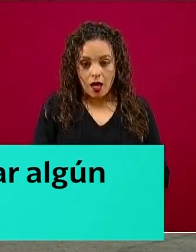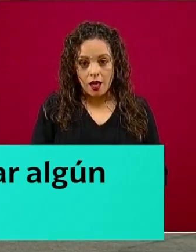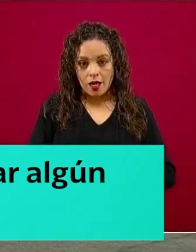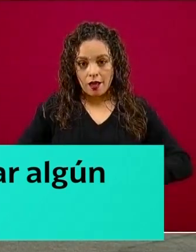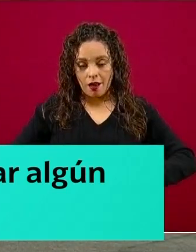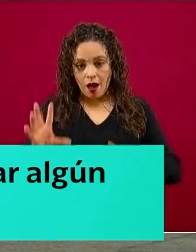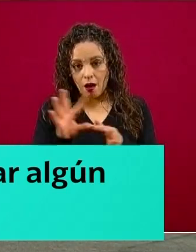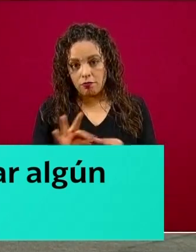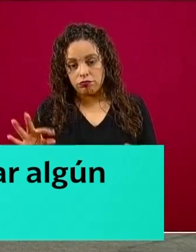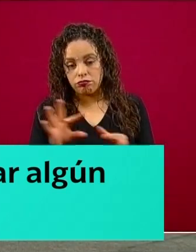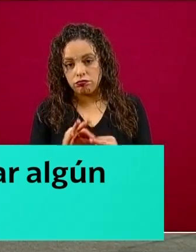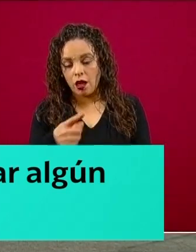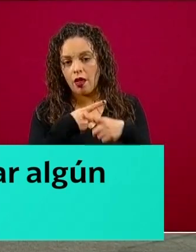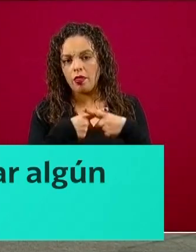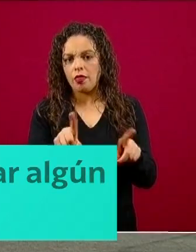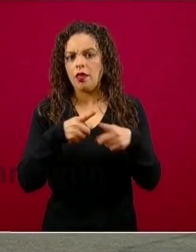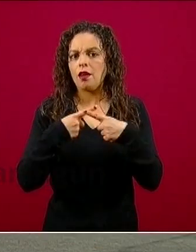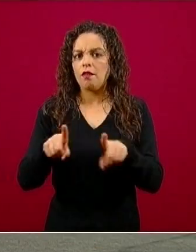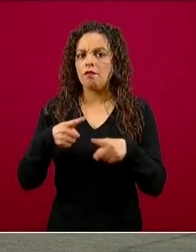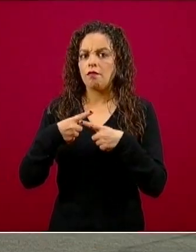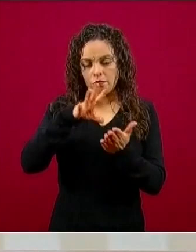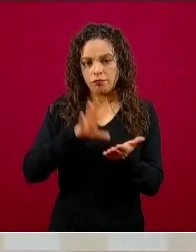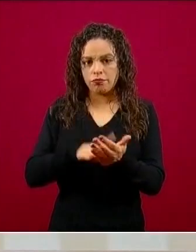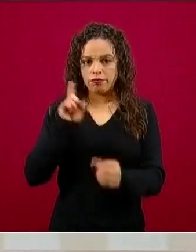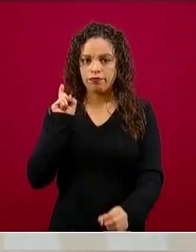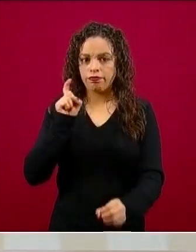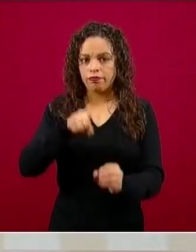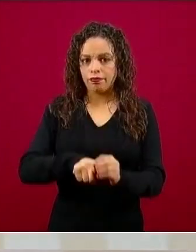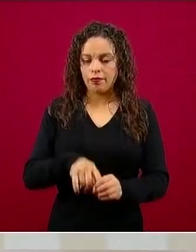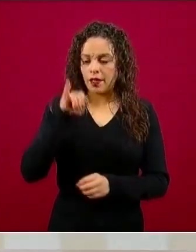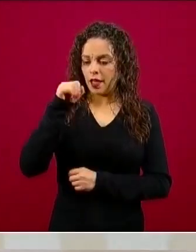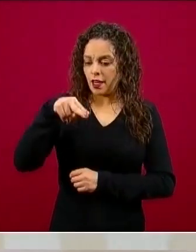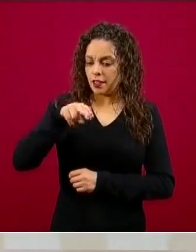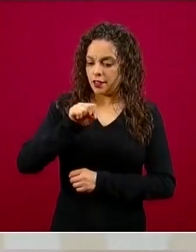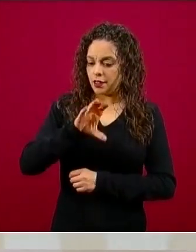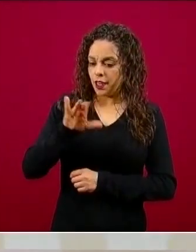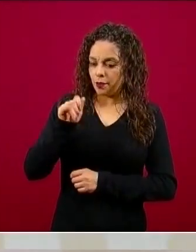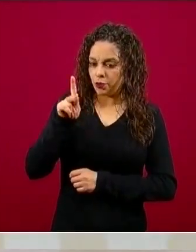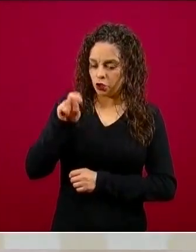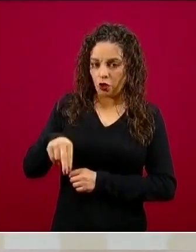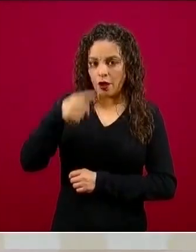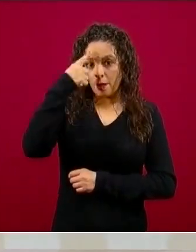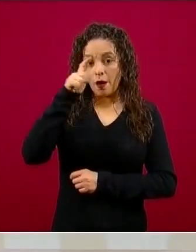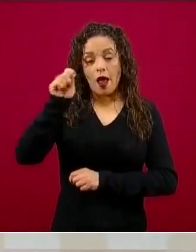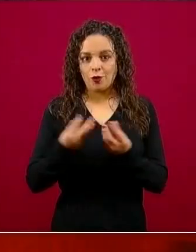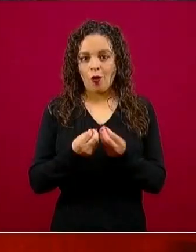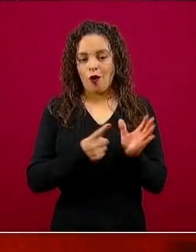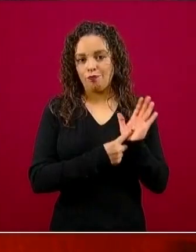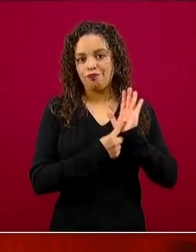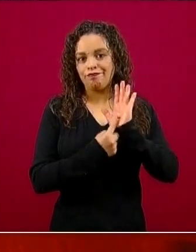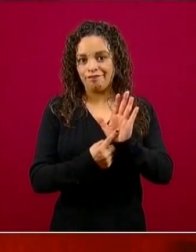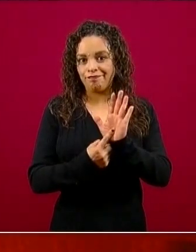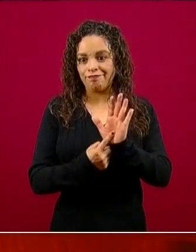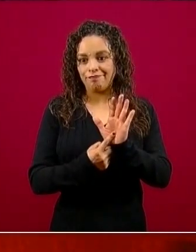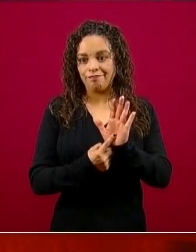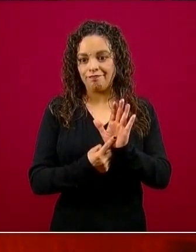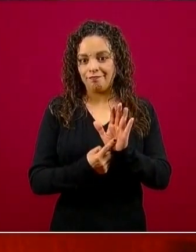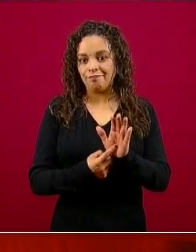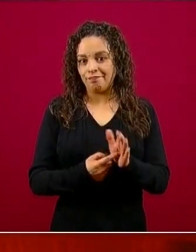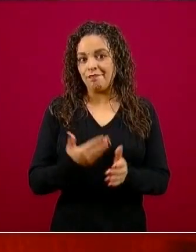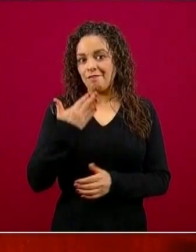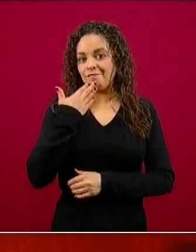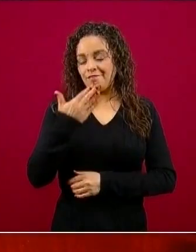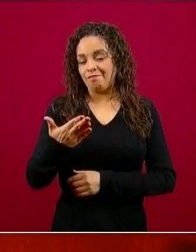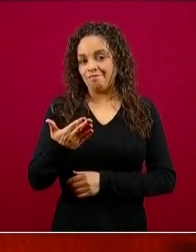detectar algún trabajador bancario con COVID-19. La titular de Economía, Graciela Márquez Colín, explicó que por protocolo